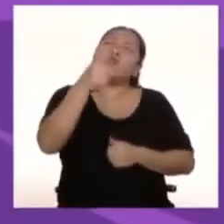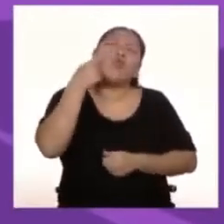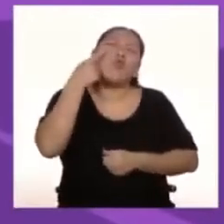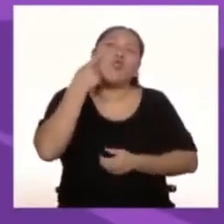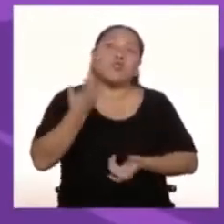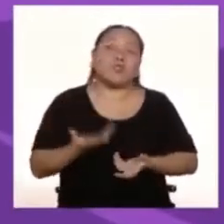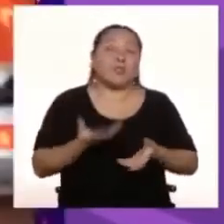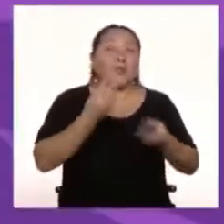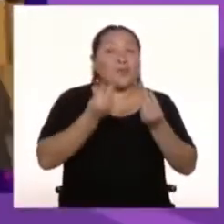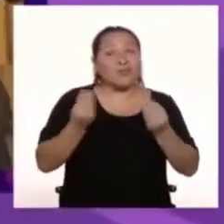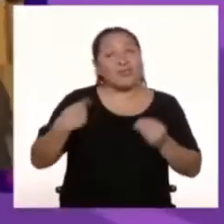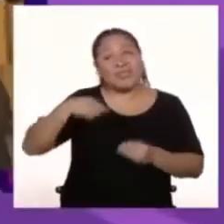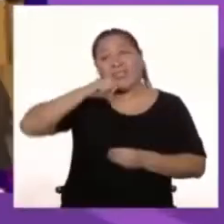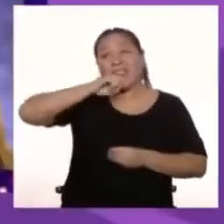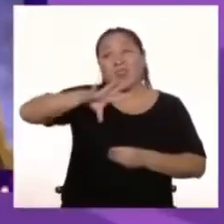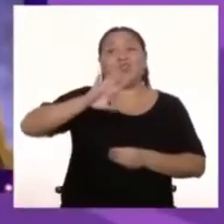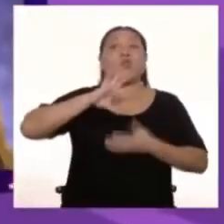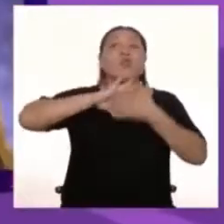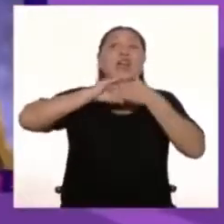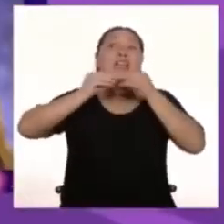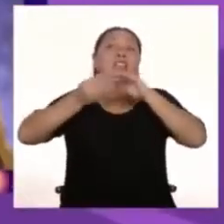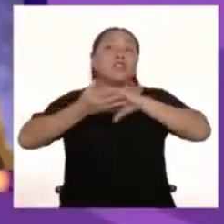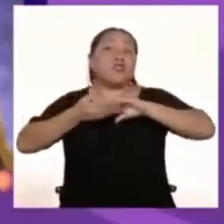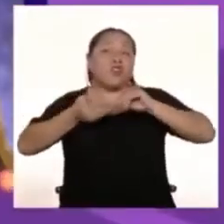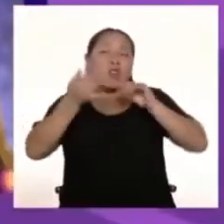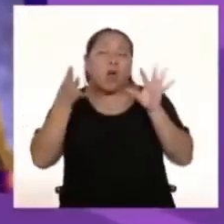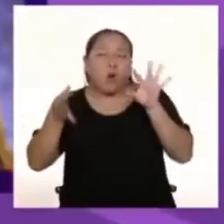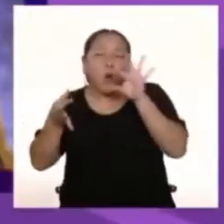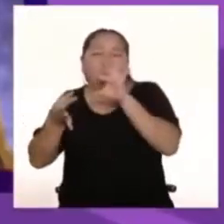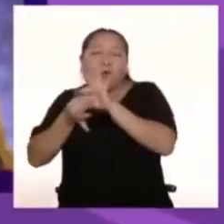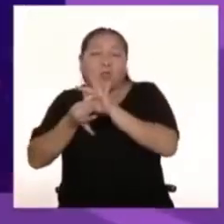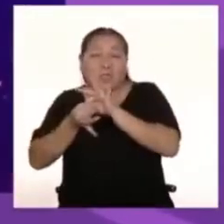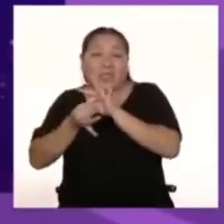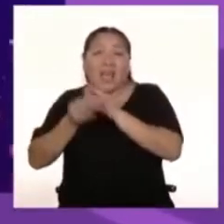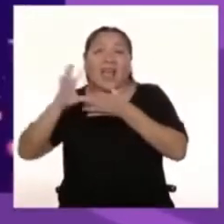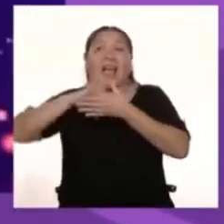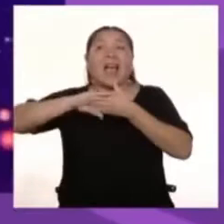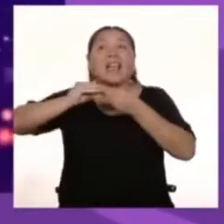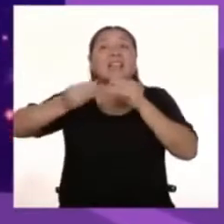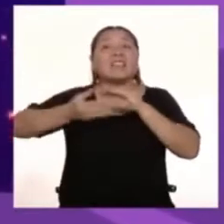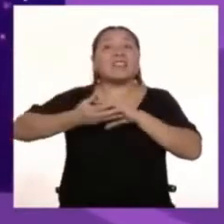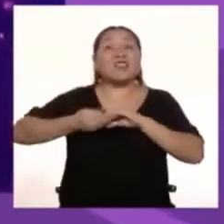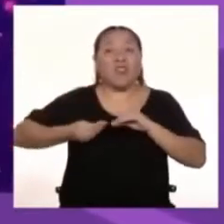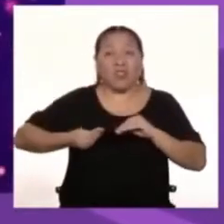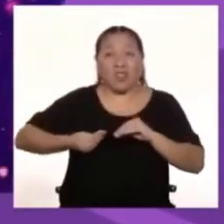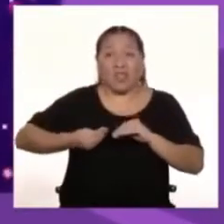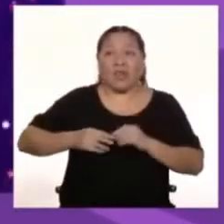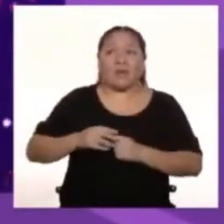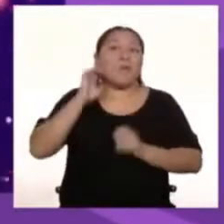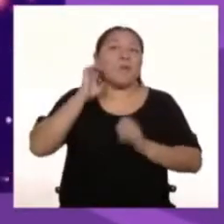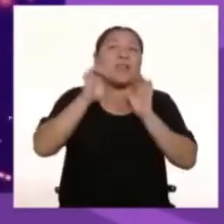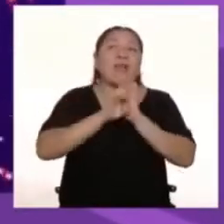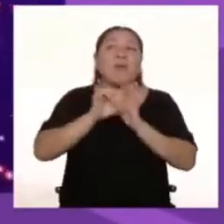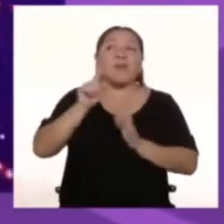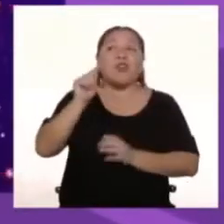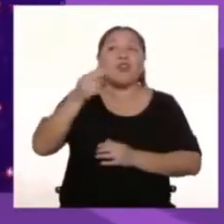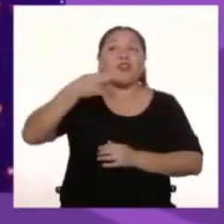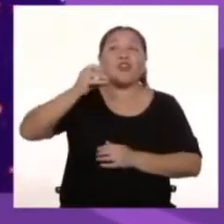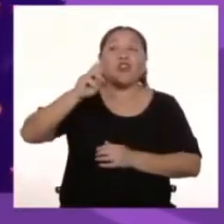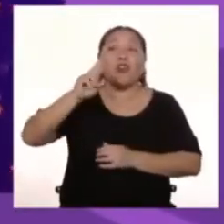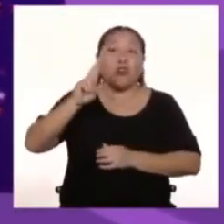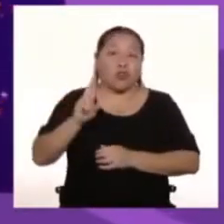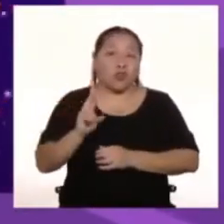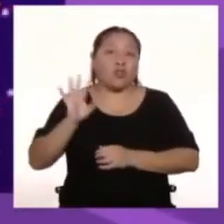Muchos, como mencionamos Tienen una historia ligada a la mitología Thor y su hermano, por ejemplo Están directamente relacionados con la